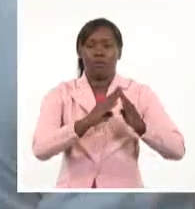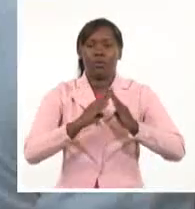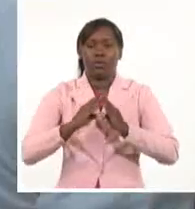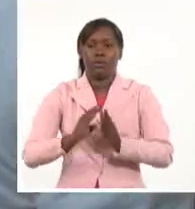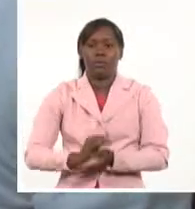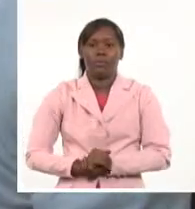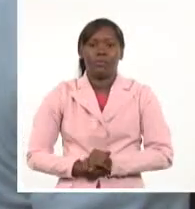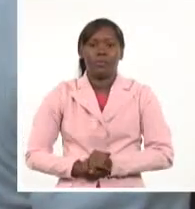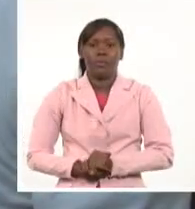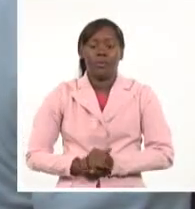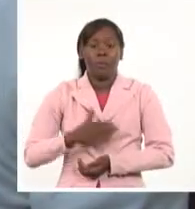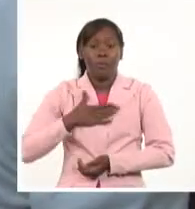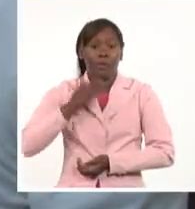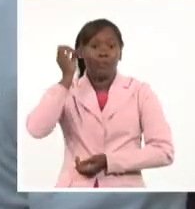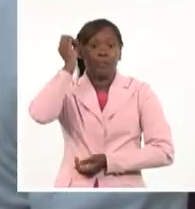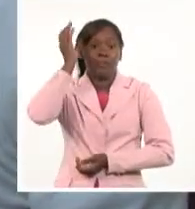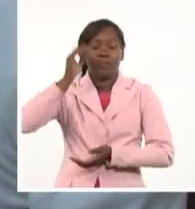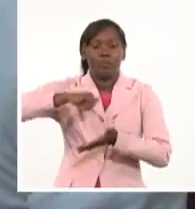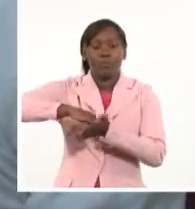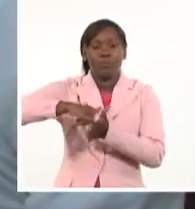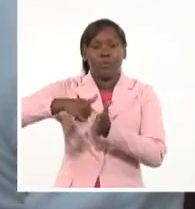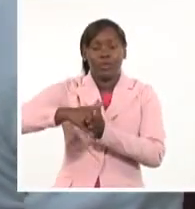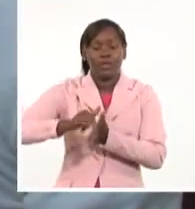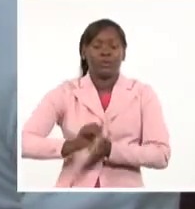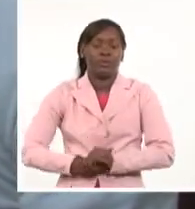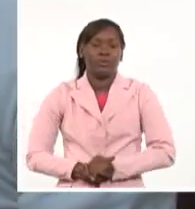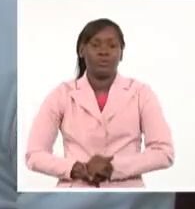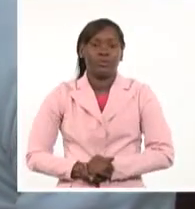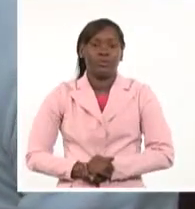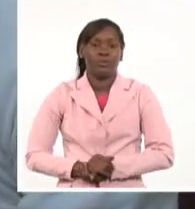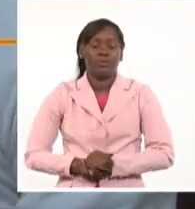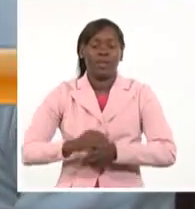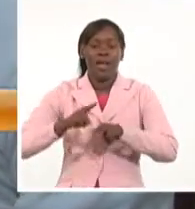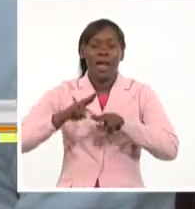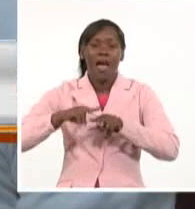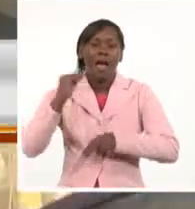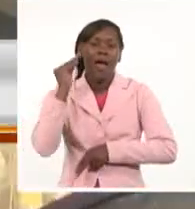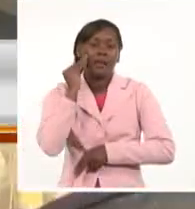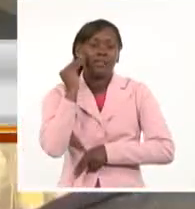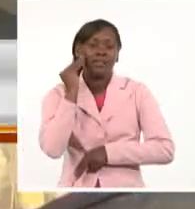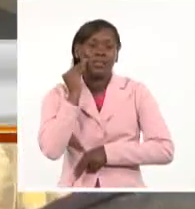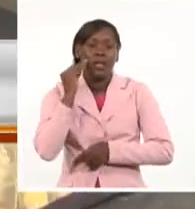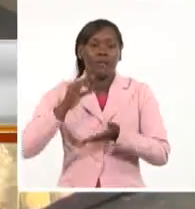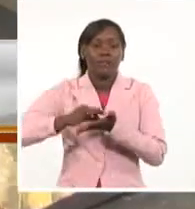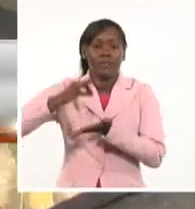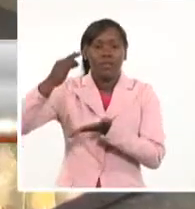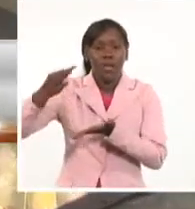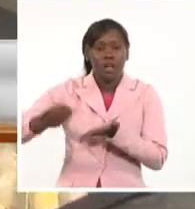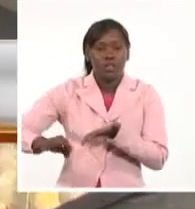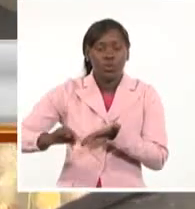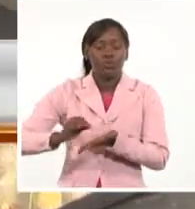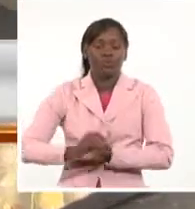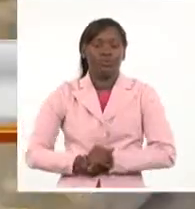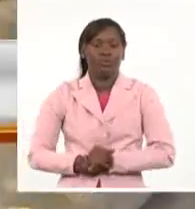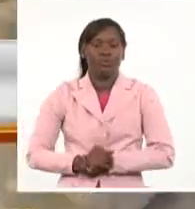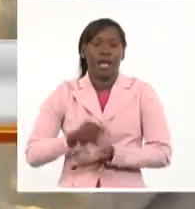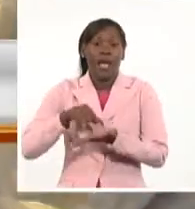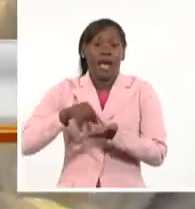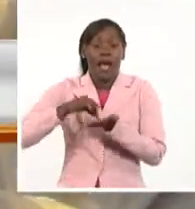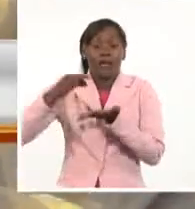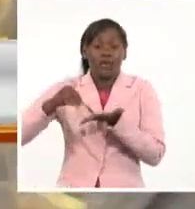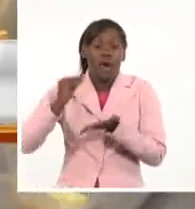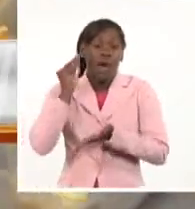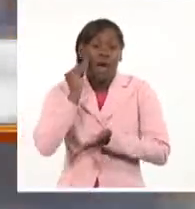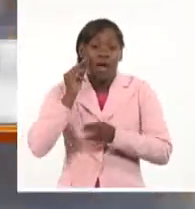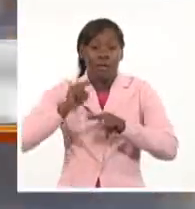en harinas de arroz, maíz y sorbo, que se hace una premezcla para la producción y